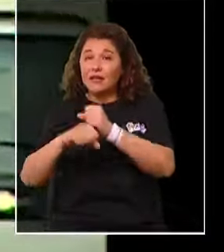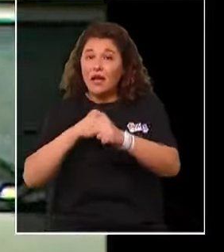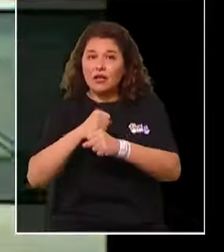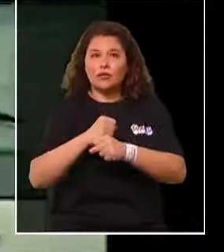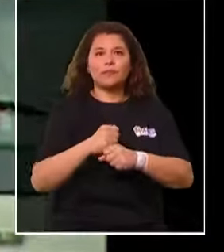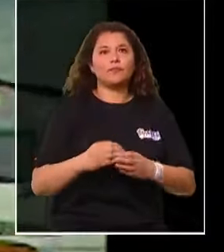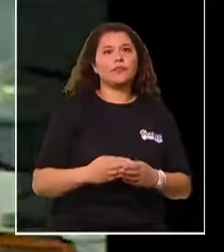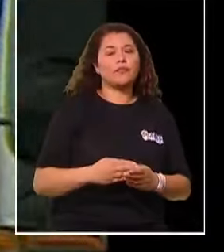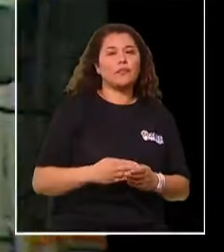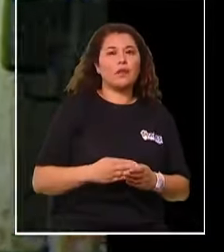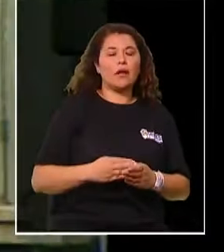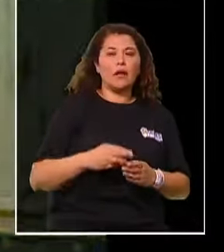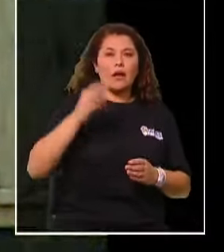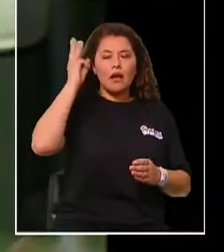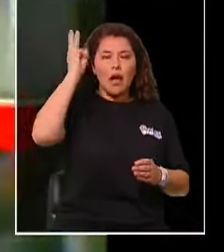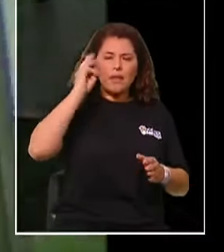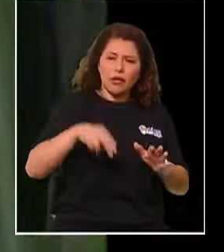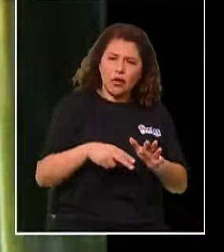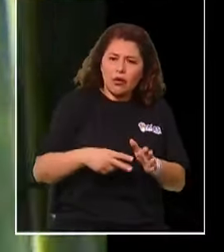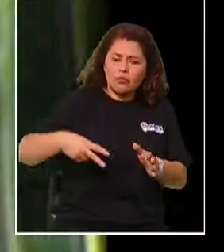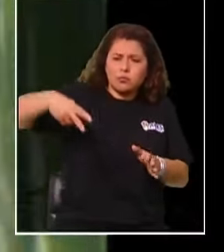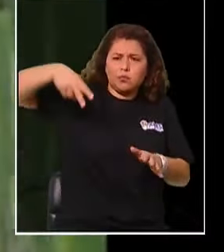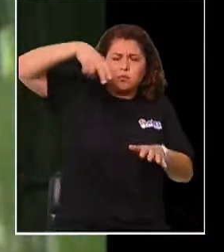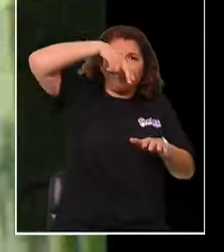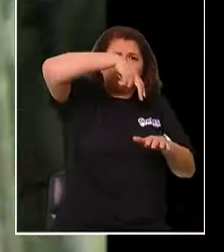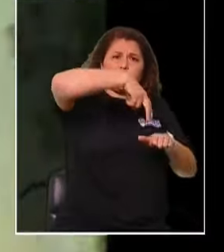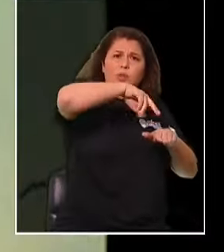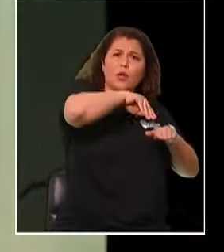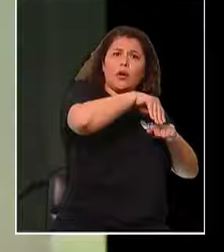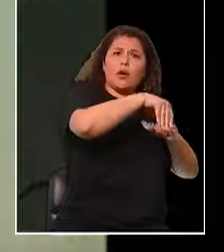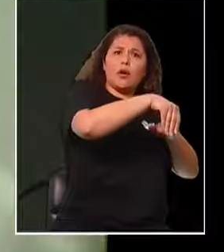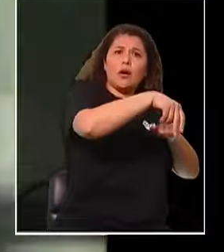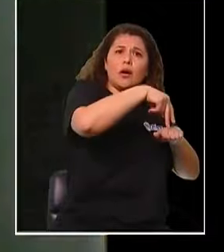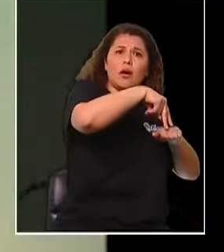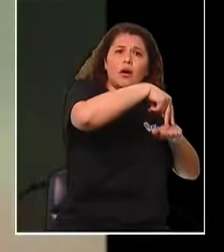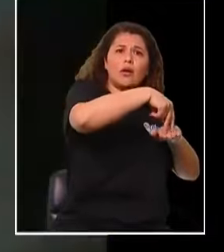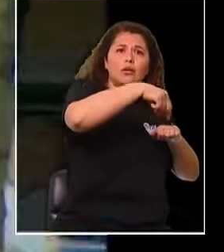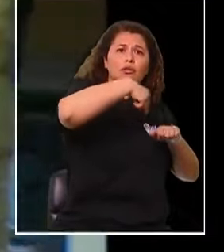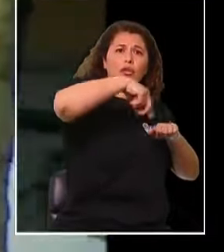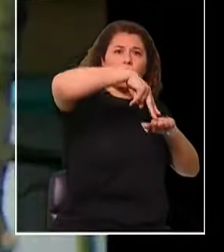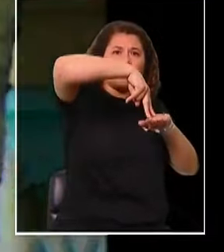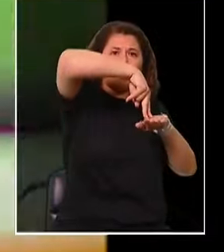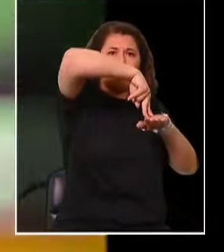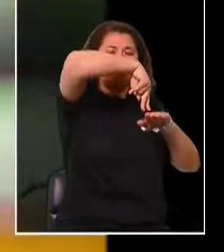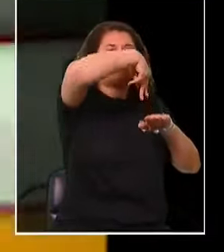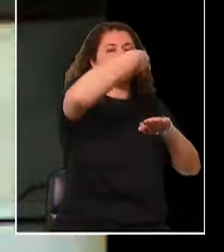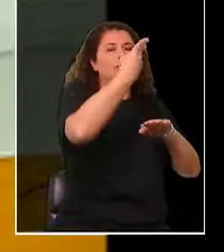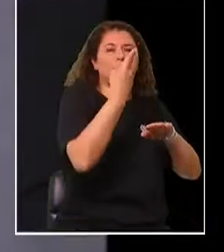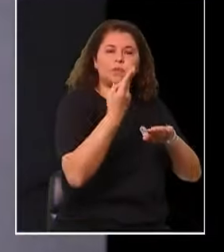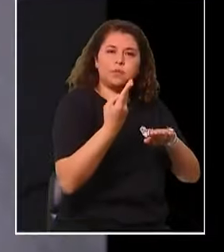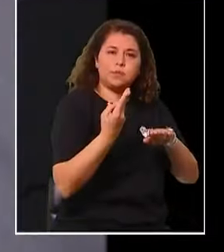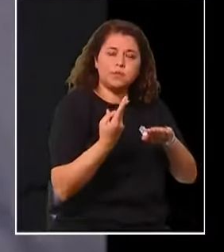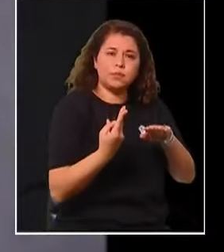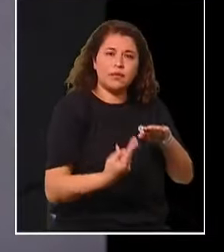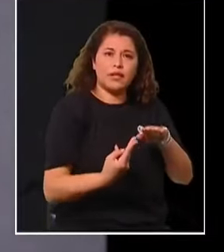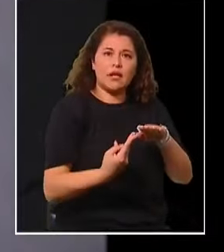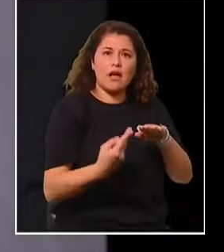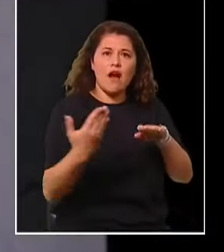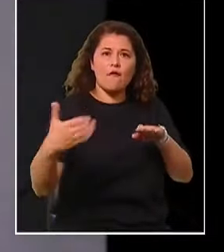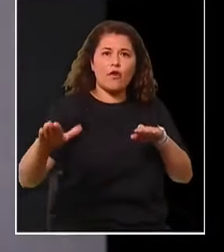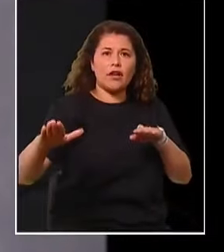La micro se subió como a la cuneta, remesió y ahí yo caí desde el daño hacia afuera.